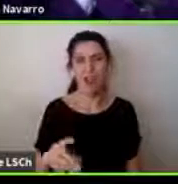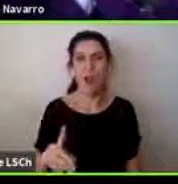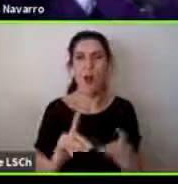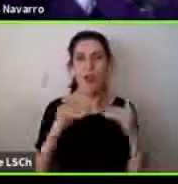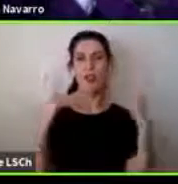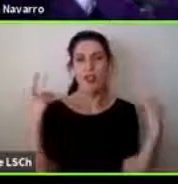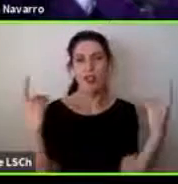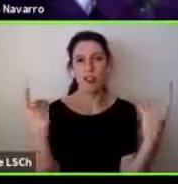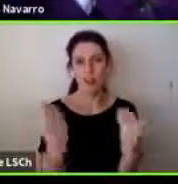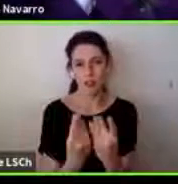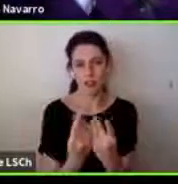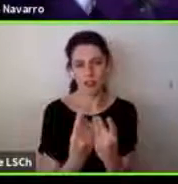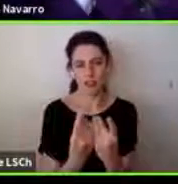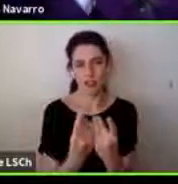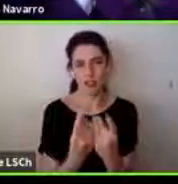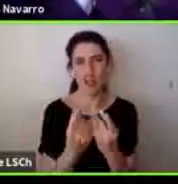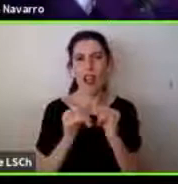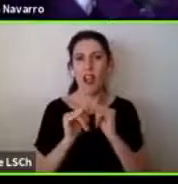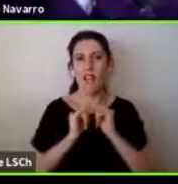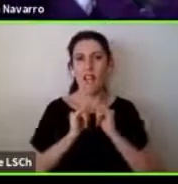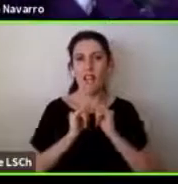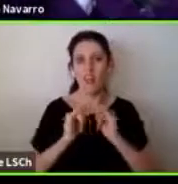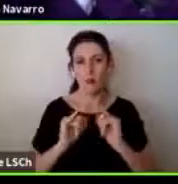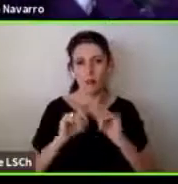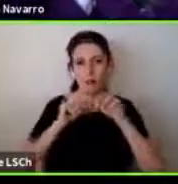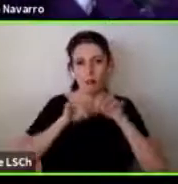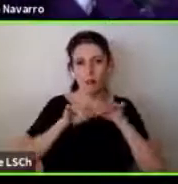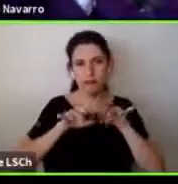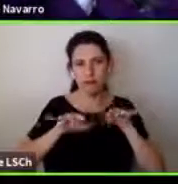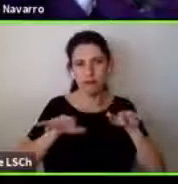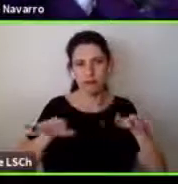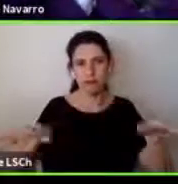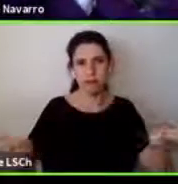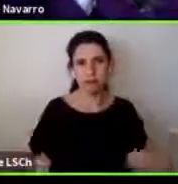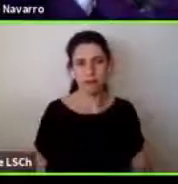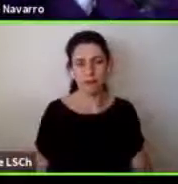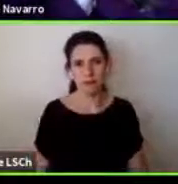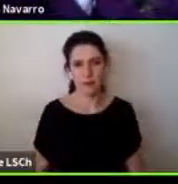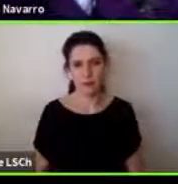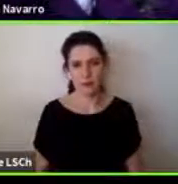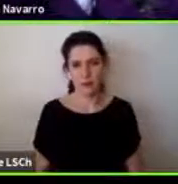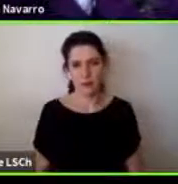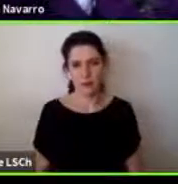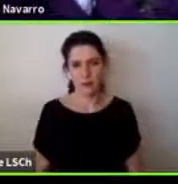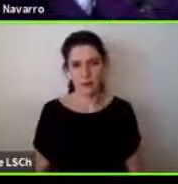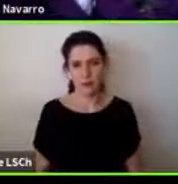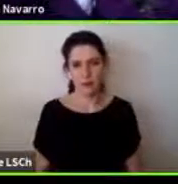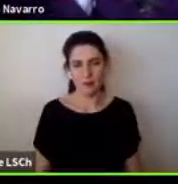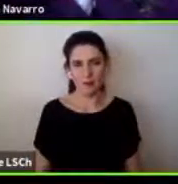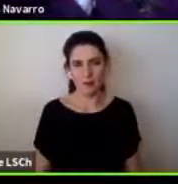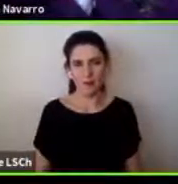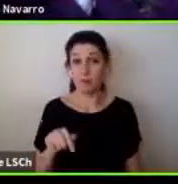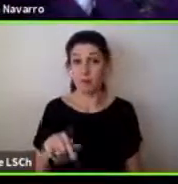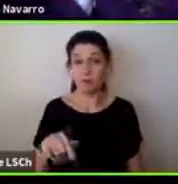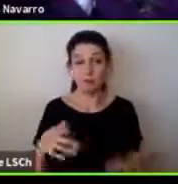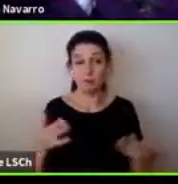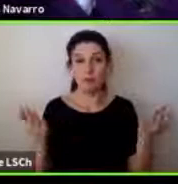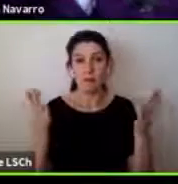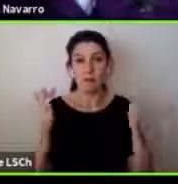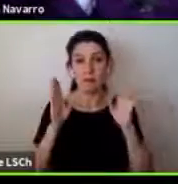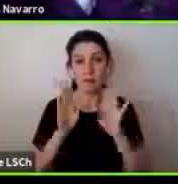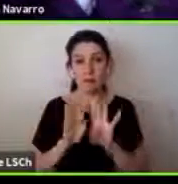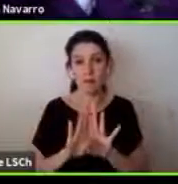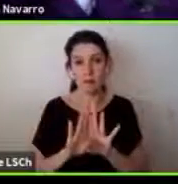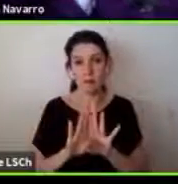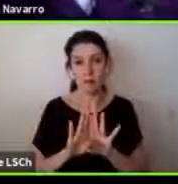la información de investigación académica con esto damos por cerrado el webinar